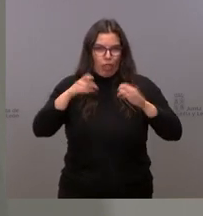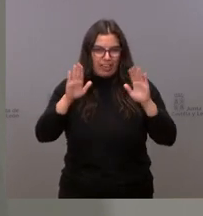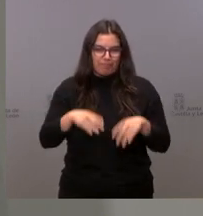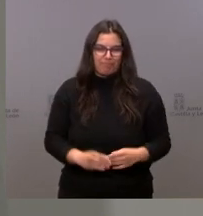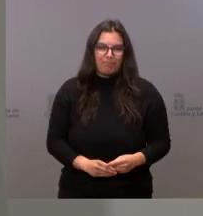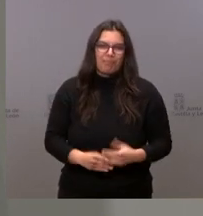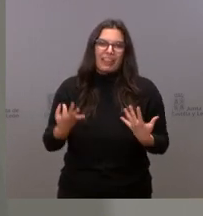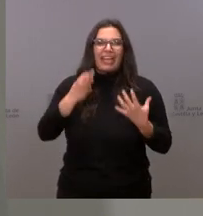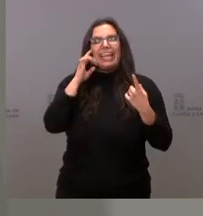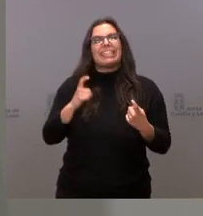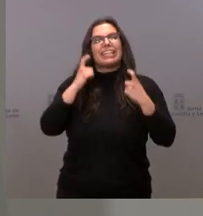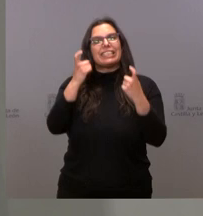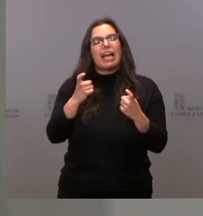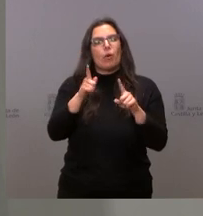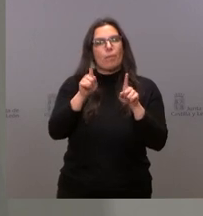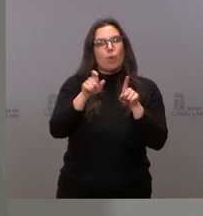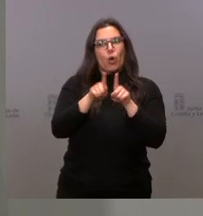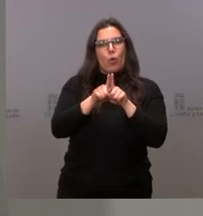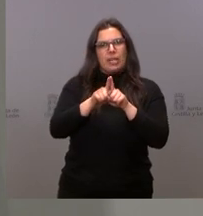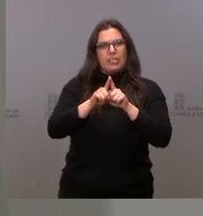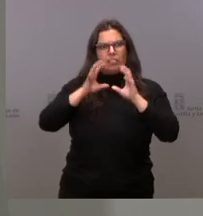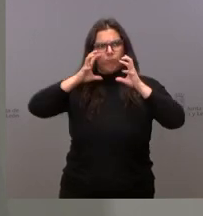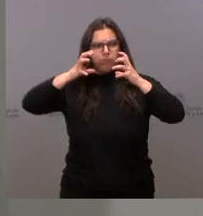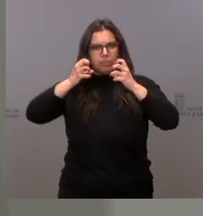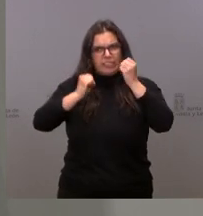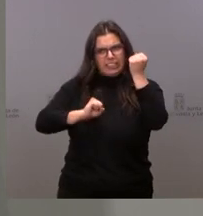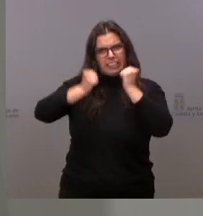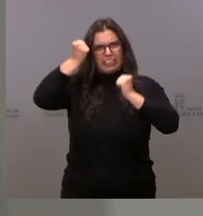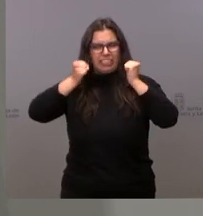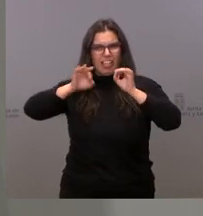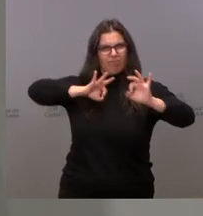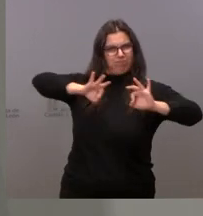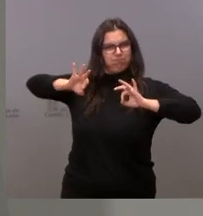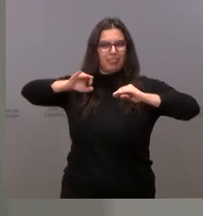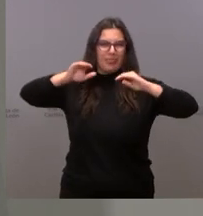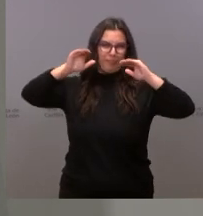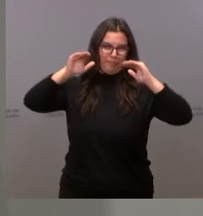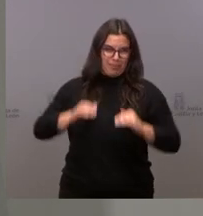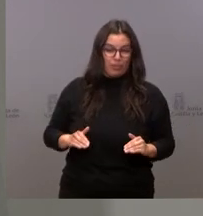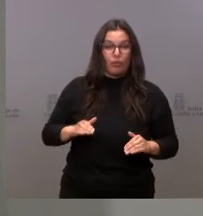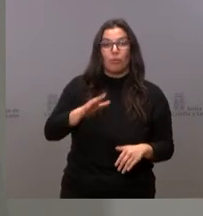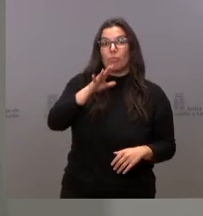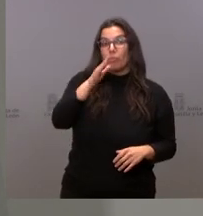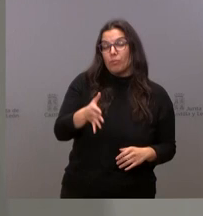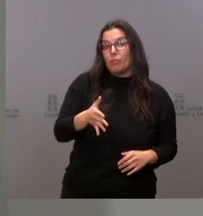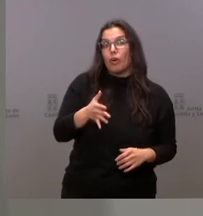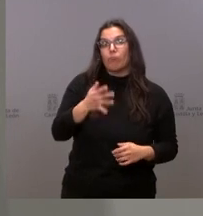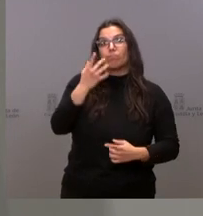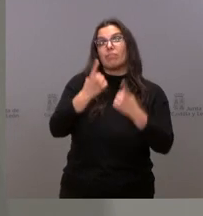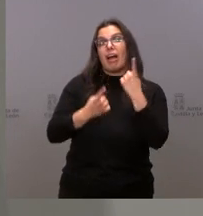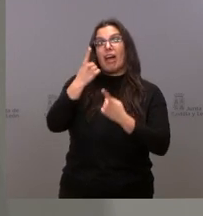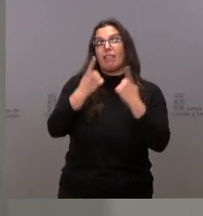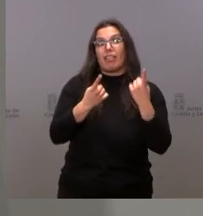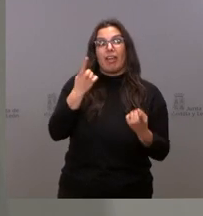bajar un poco el volumen, bajar la escenografía. En todas las cosas, porque a veces las cosas resultan muy visibles.